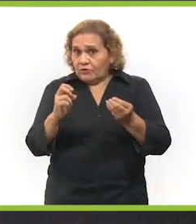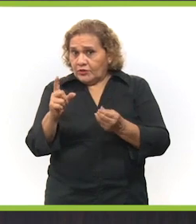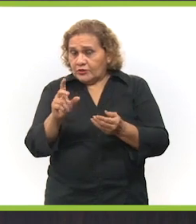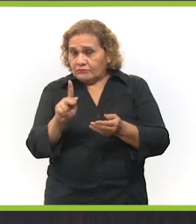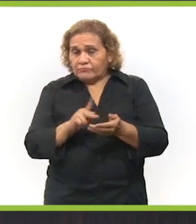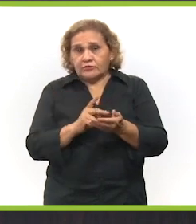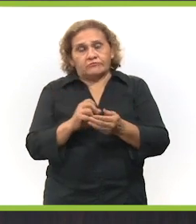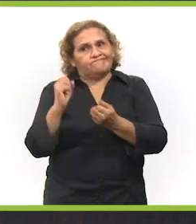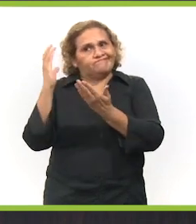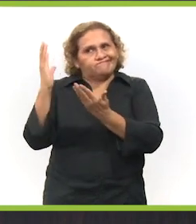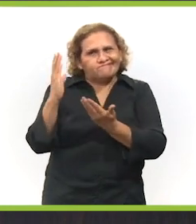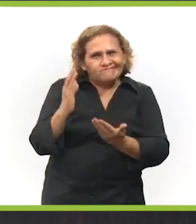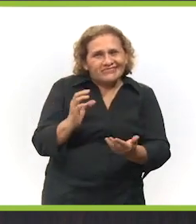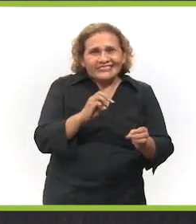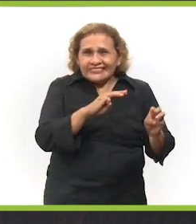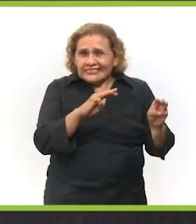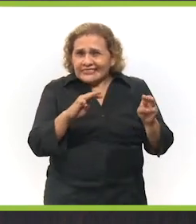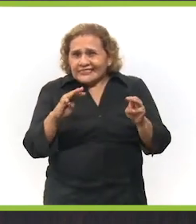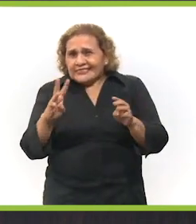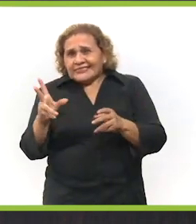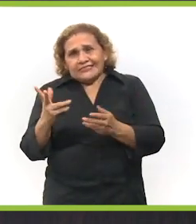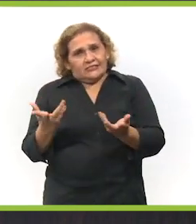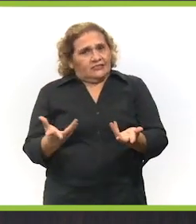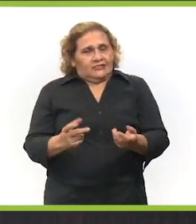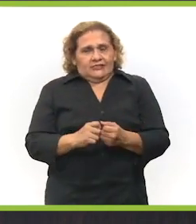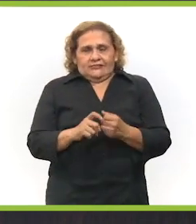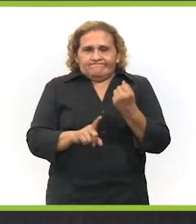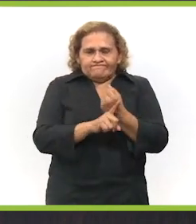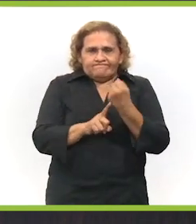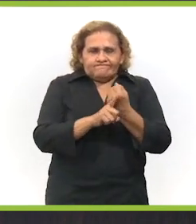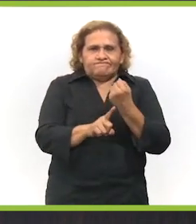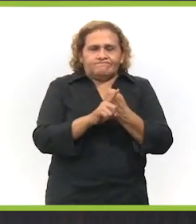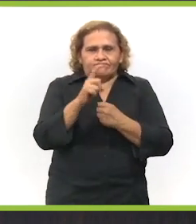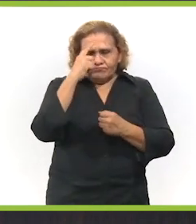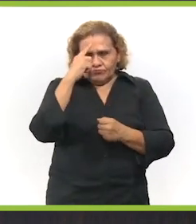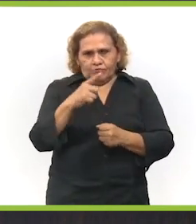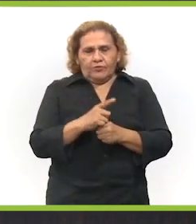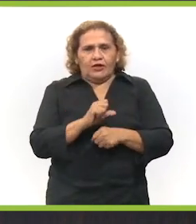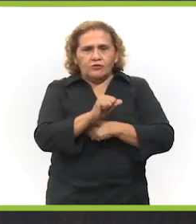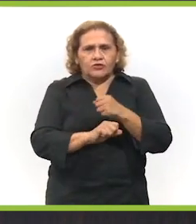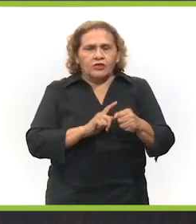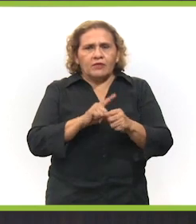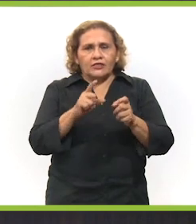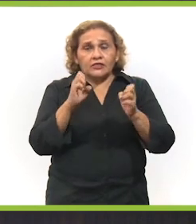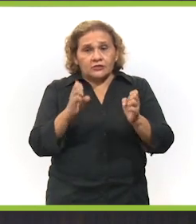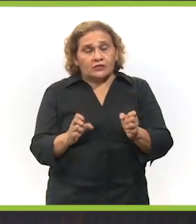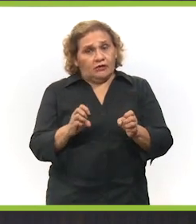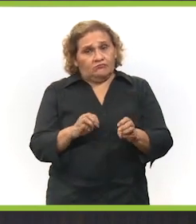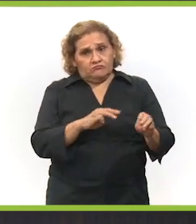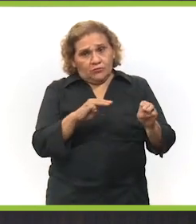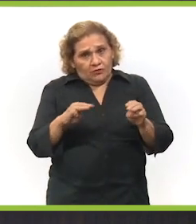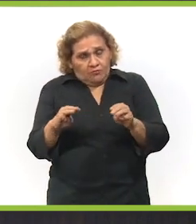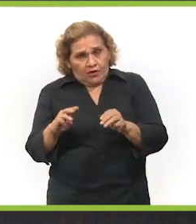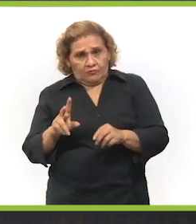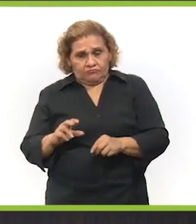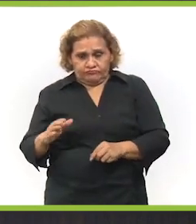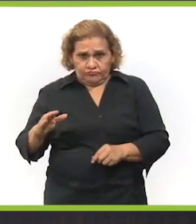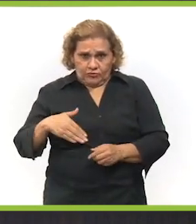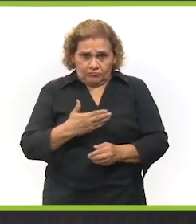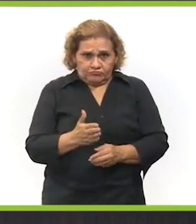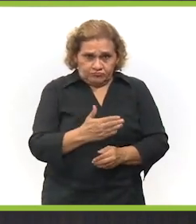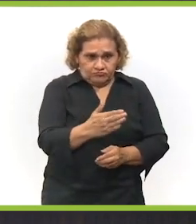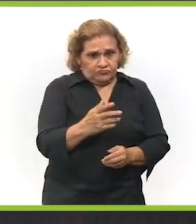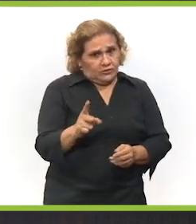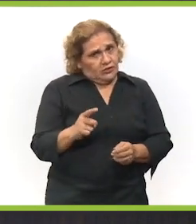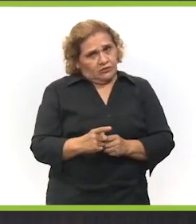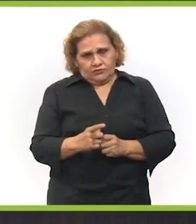esa basura, pero además mucha de esa basura termina en el mar, pues con causas muy nocivas para los animales que viven en el mar,